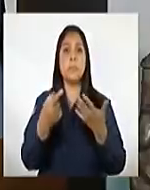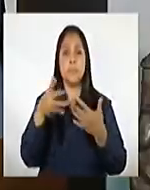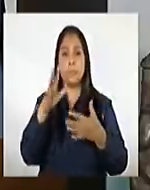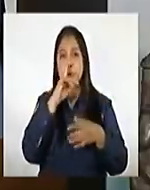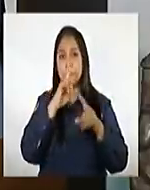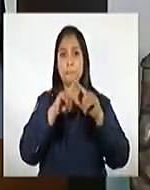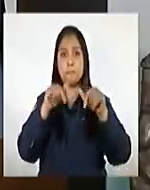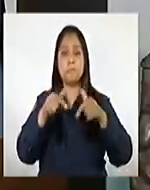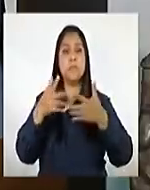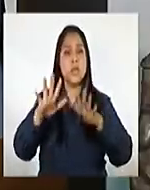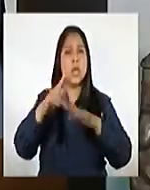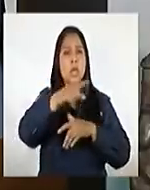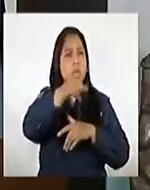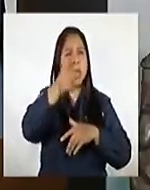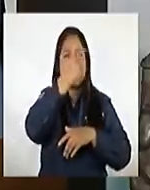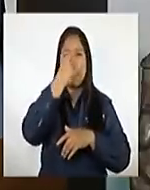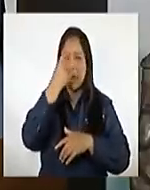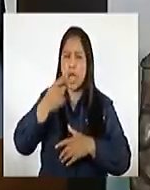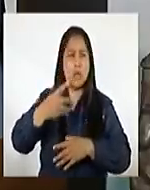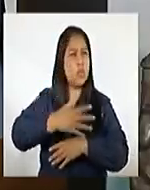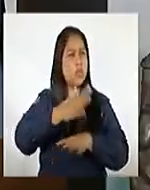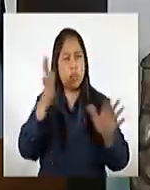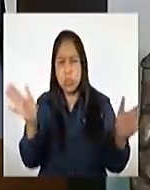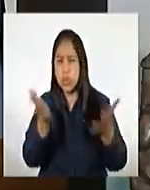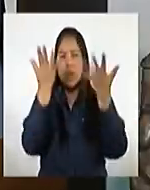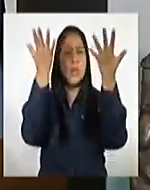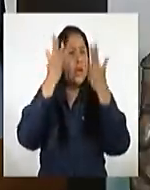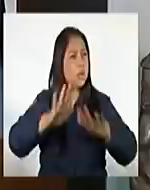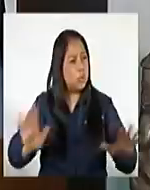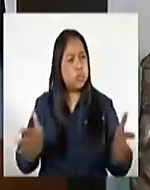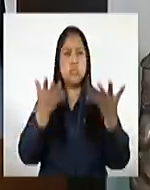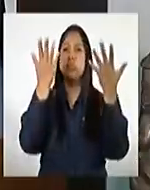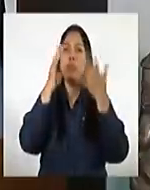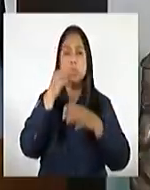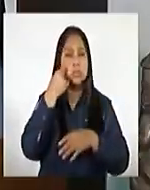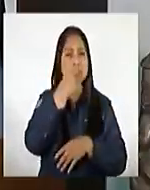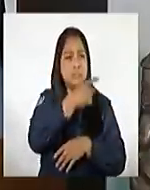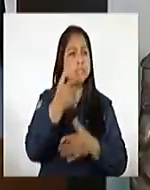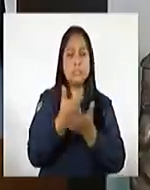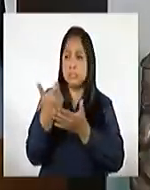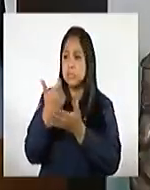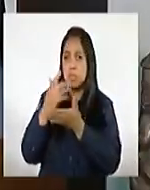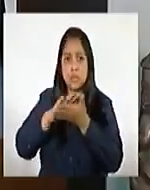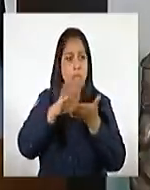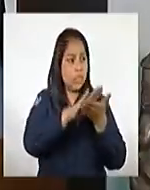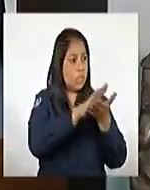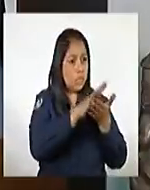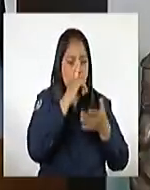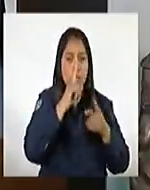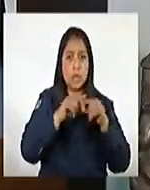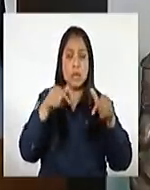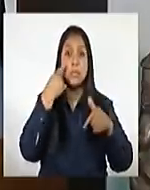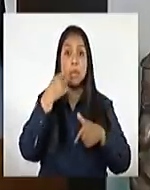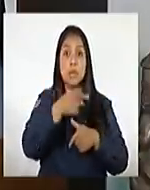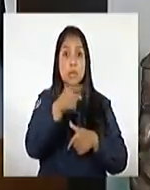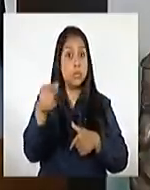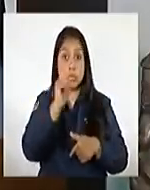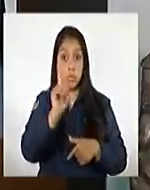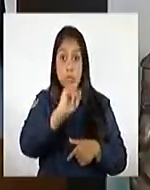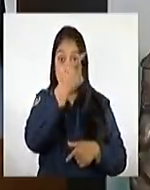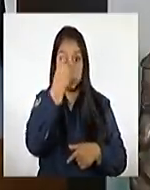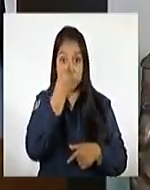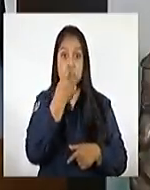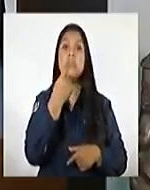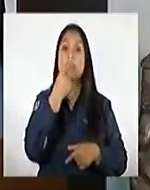ustedes trabajan de sol a sol para agenciarse en los recursos cada día y si ustedes no salen a trabajar, ponen en riesgo el sustento de su